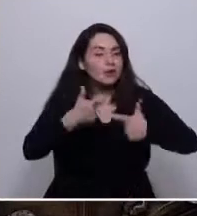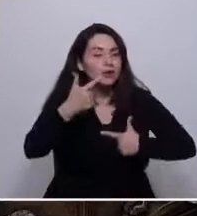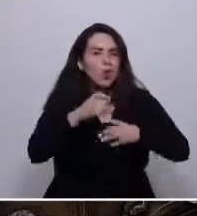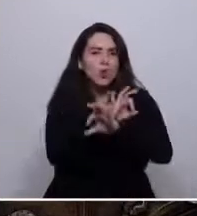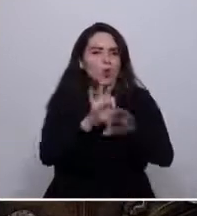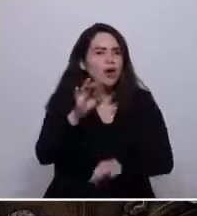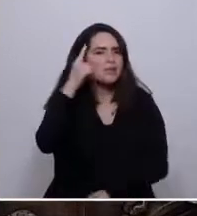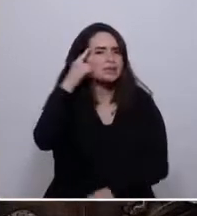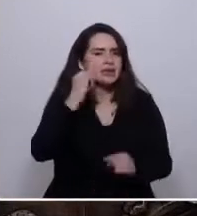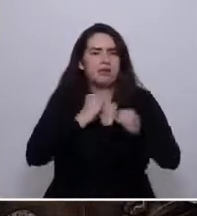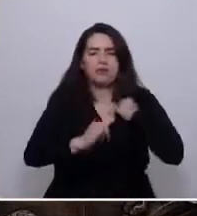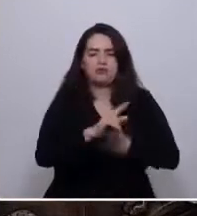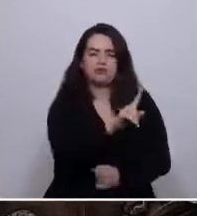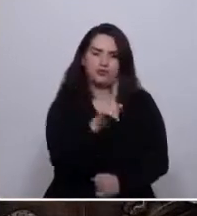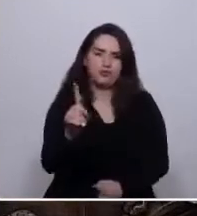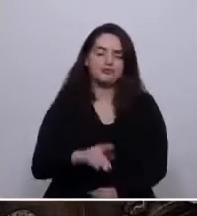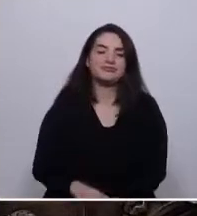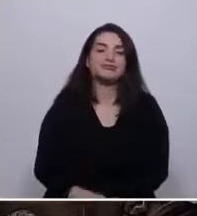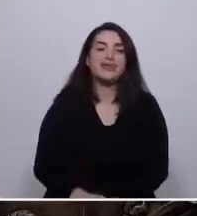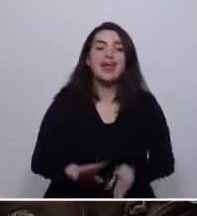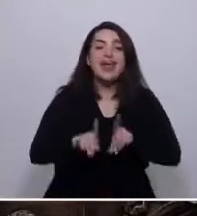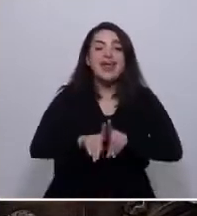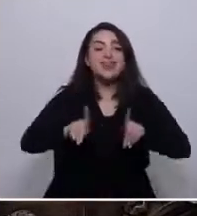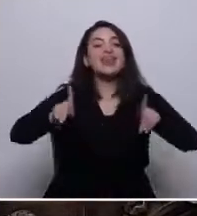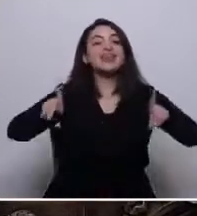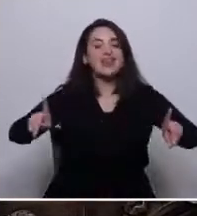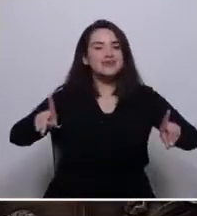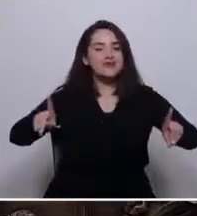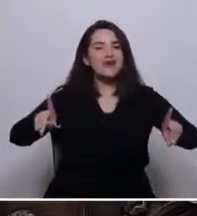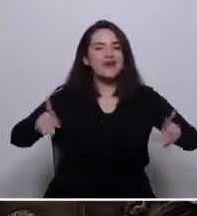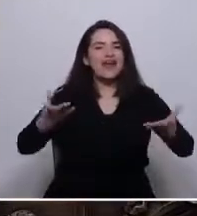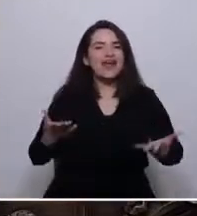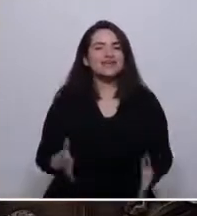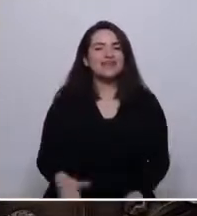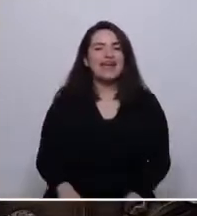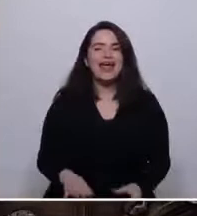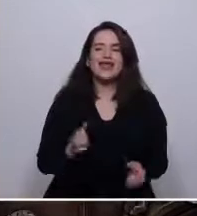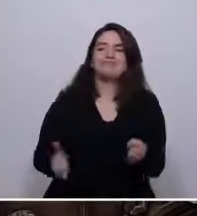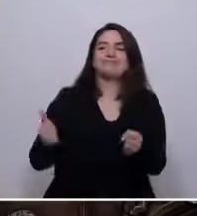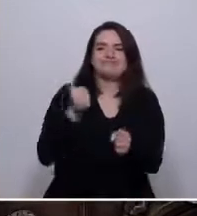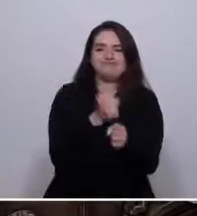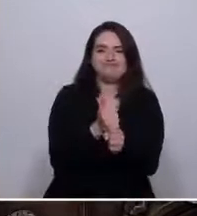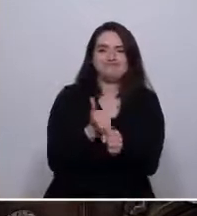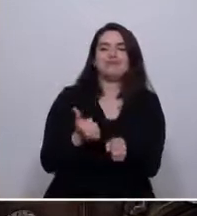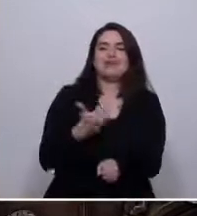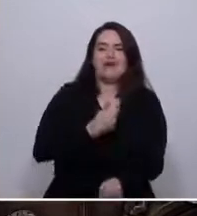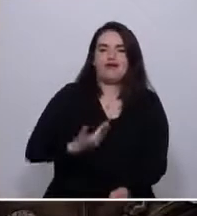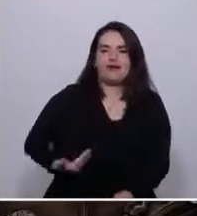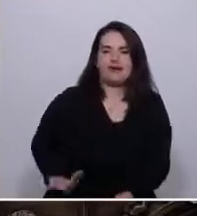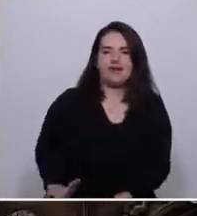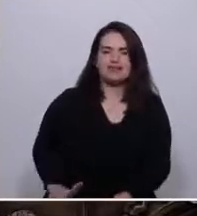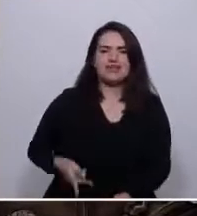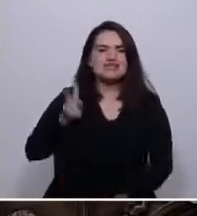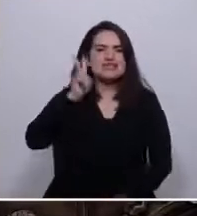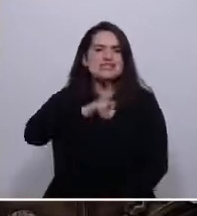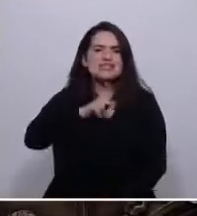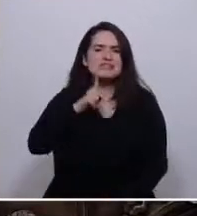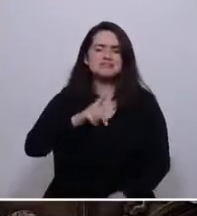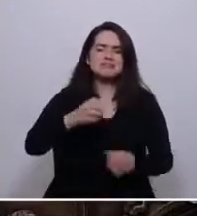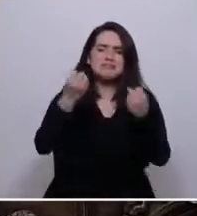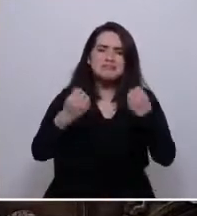enemigos. La democracia instala y reemplaza gobernantes sin derramamiento de sangre.